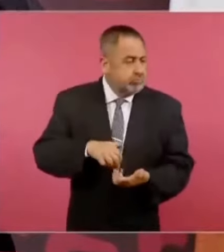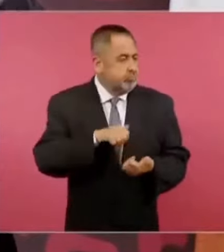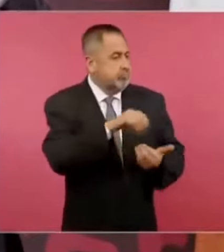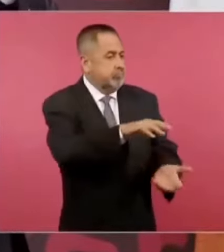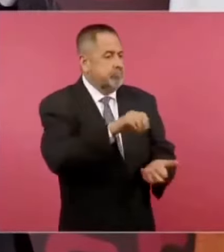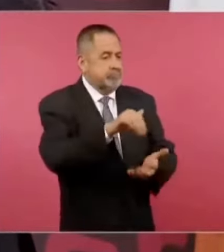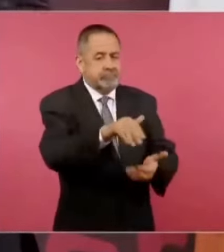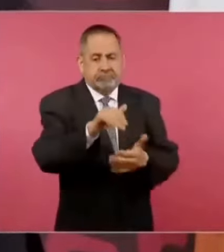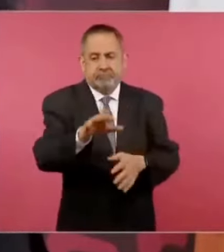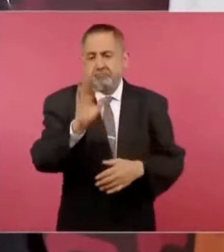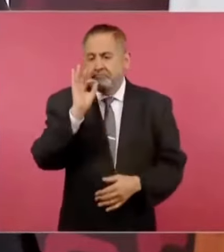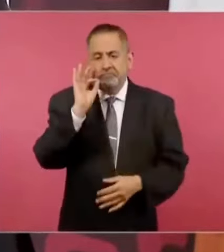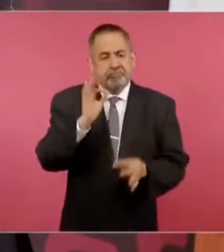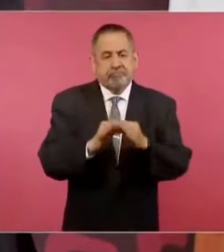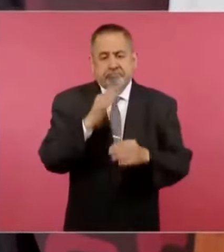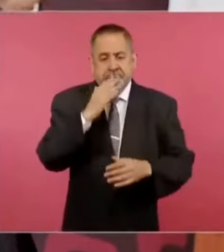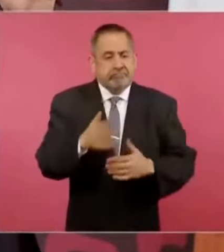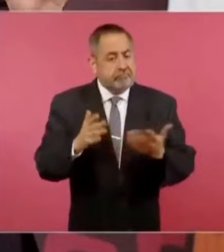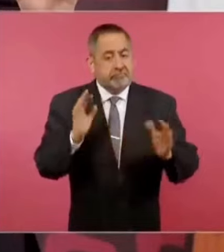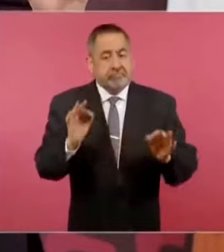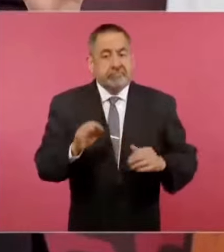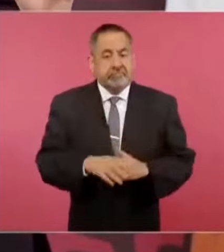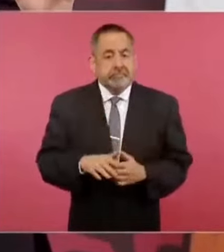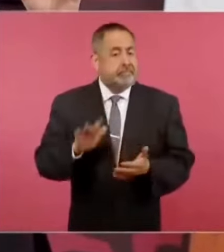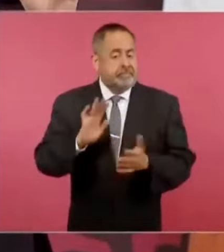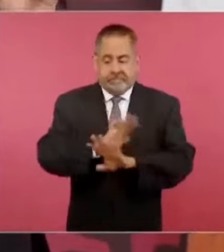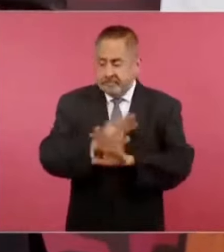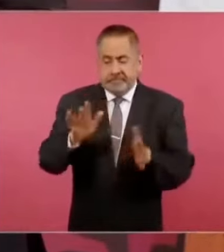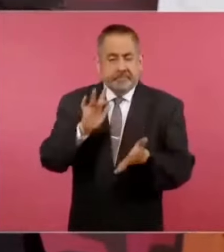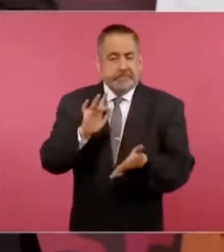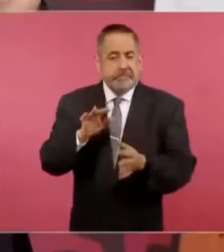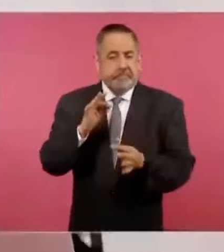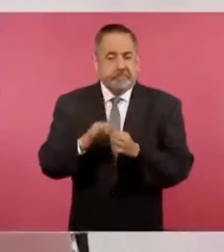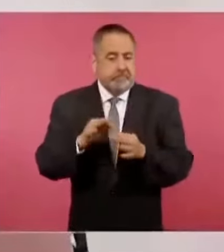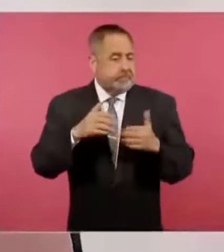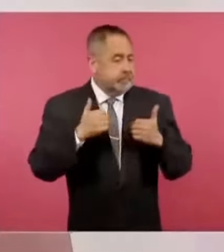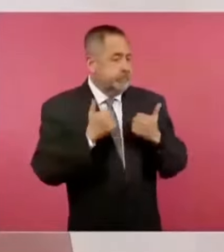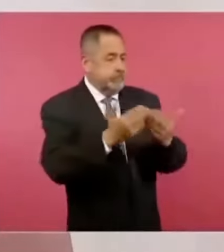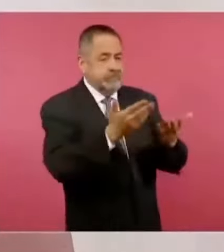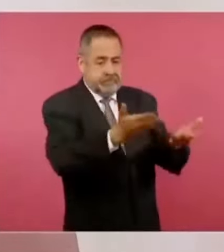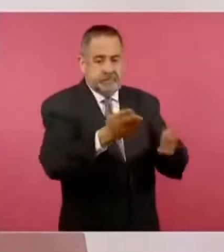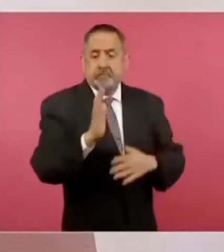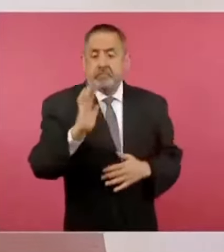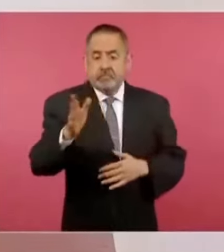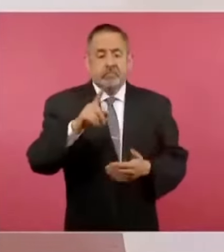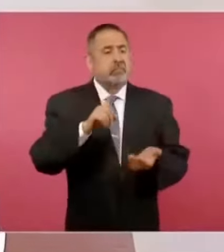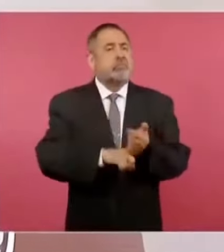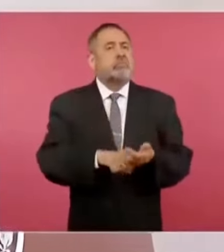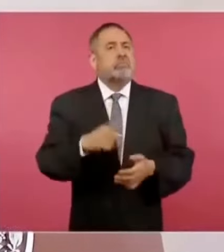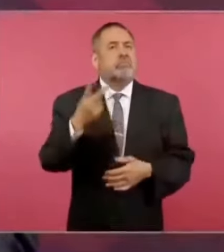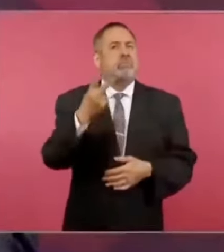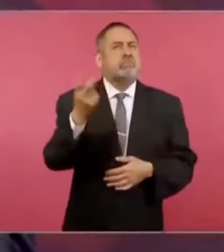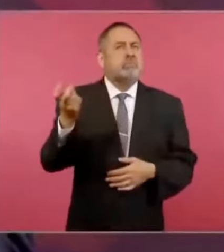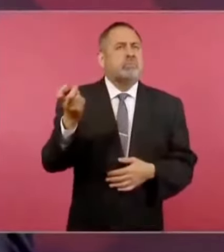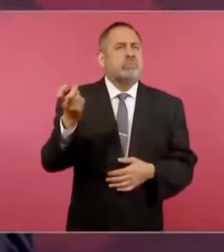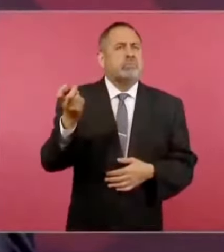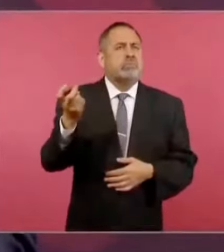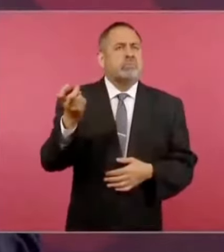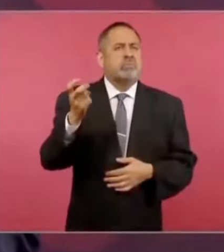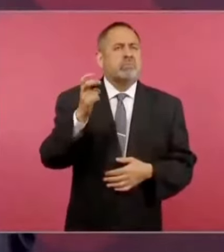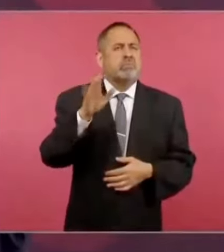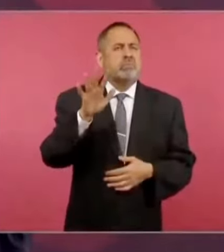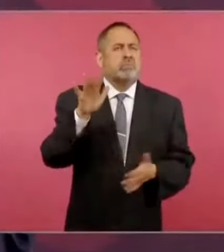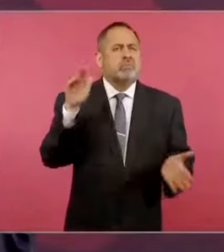están entregados 250